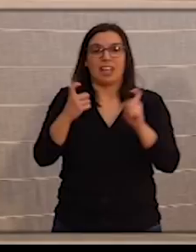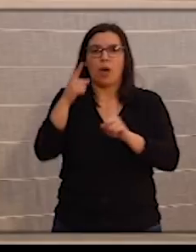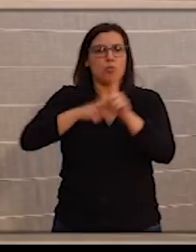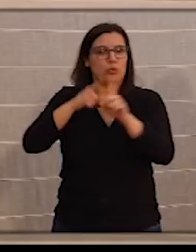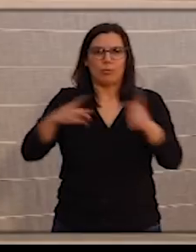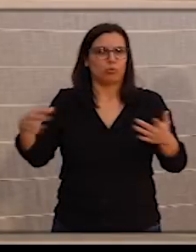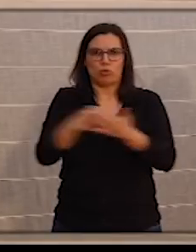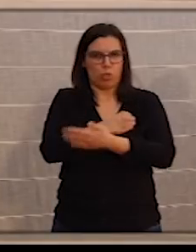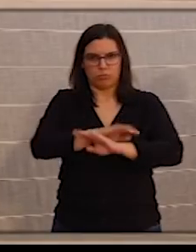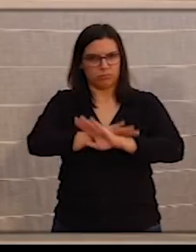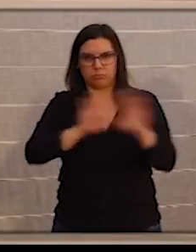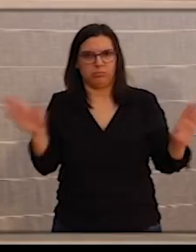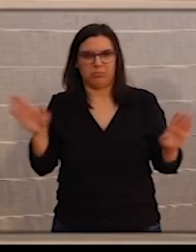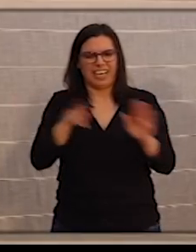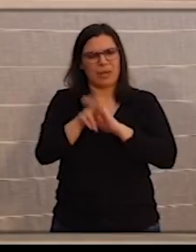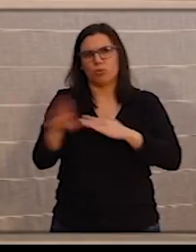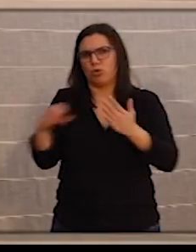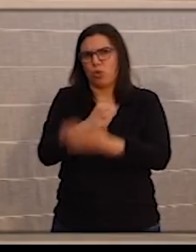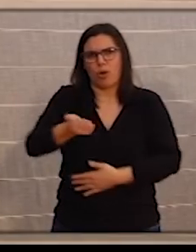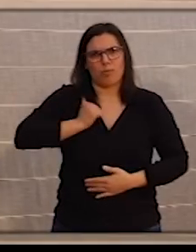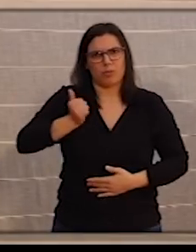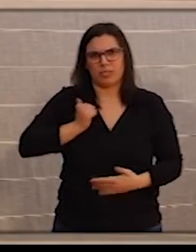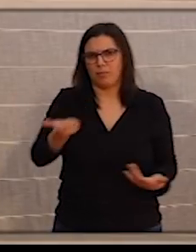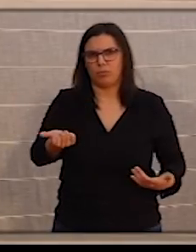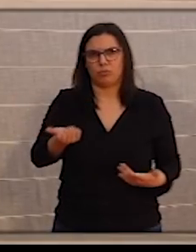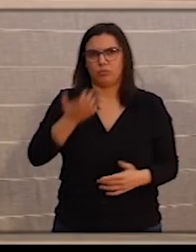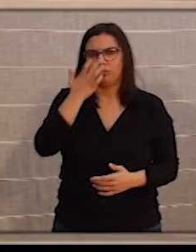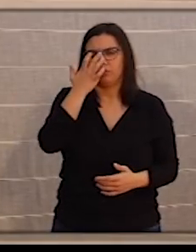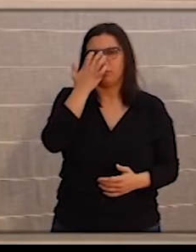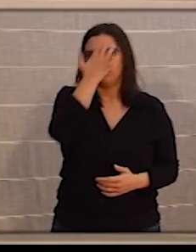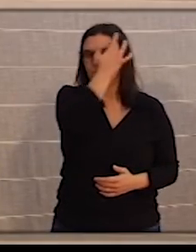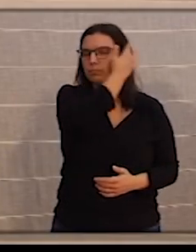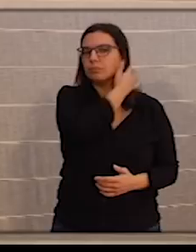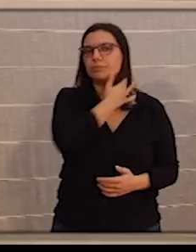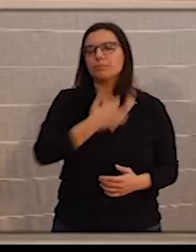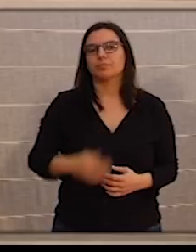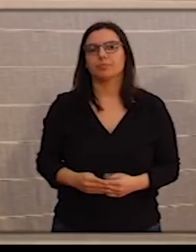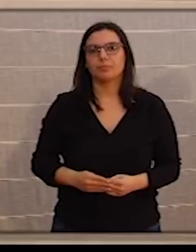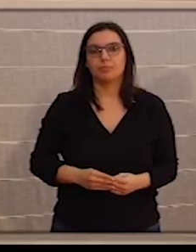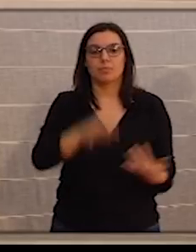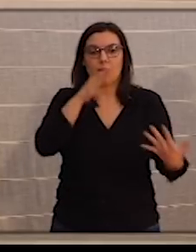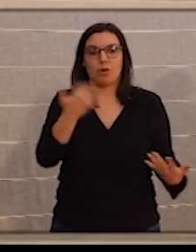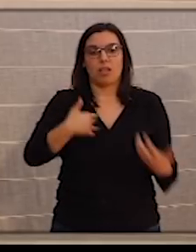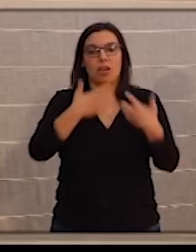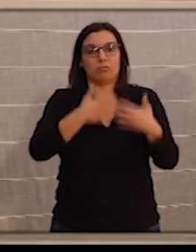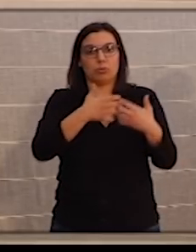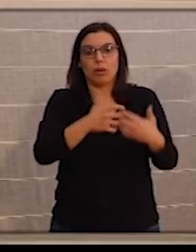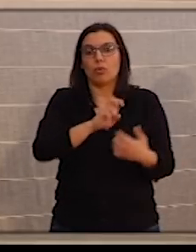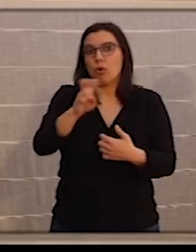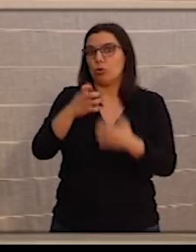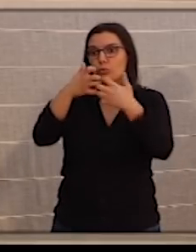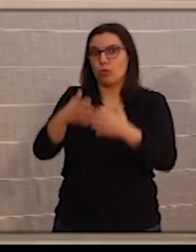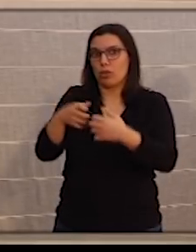absolutamente todos los recursos sanitarios a nuestro alcance, los que están en este momento sin uso,